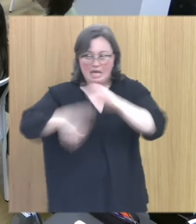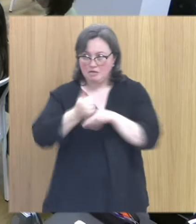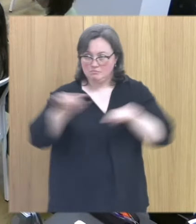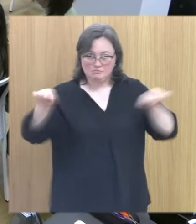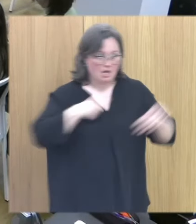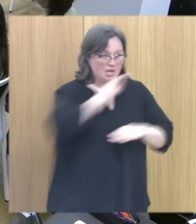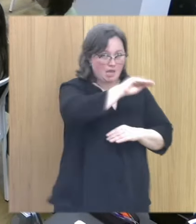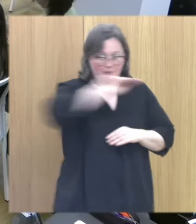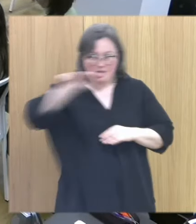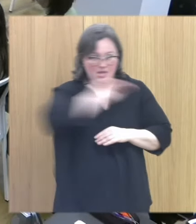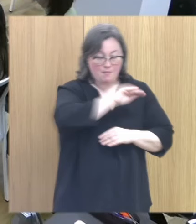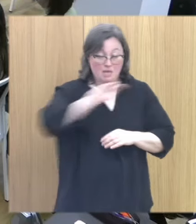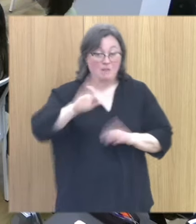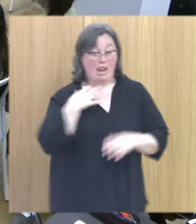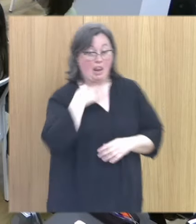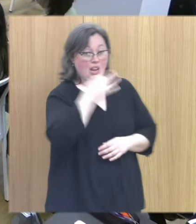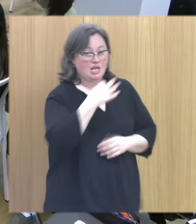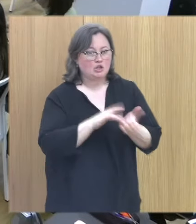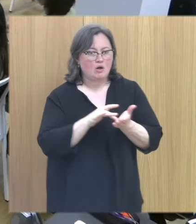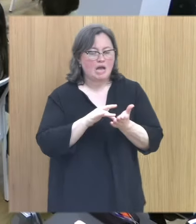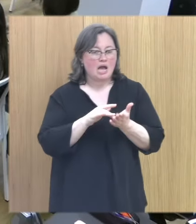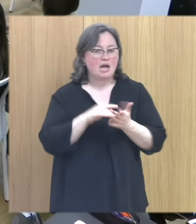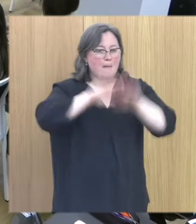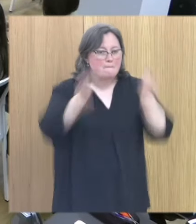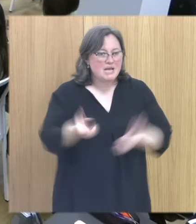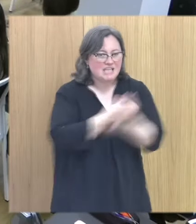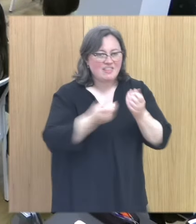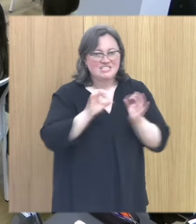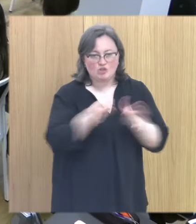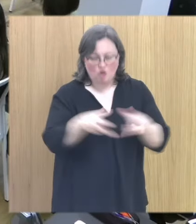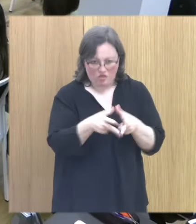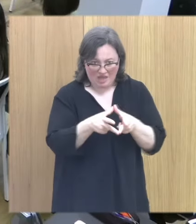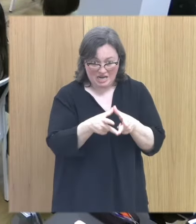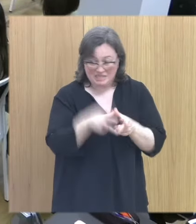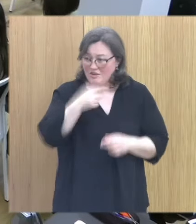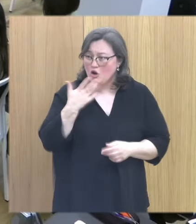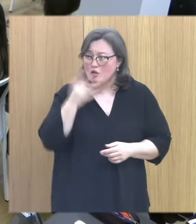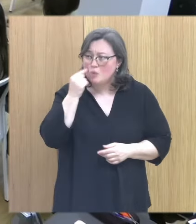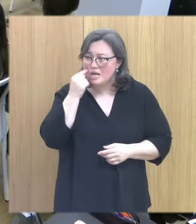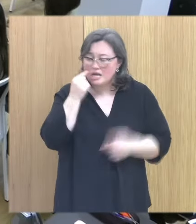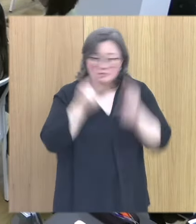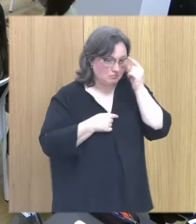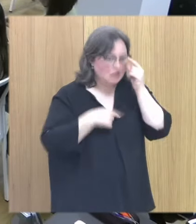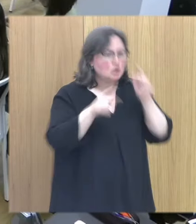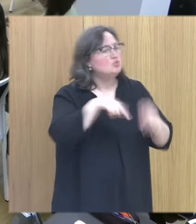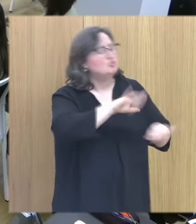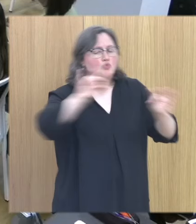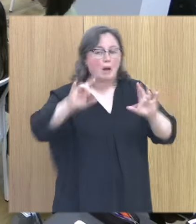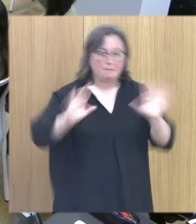esto siempre acaban llamándome para la SETMF para la mesa de servicios sociales no sé si los conocéis todos bien